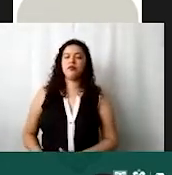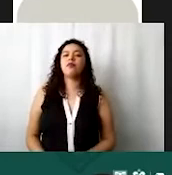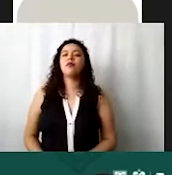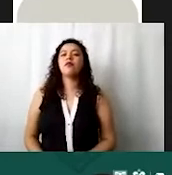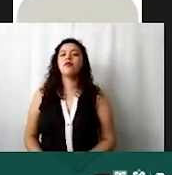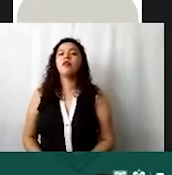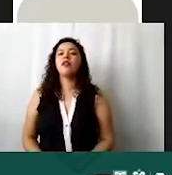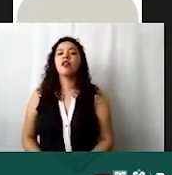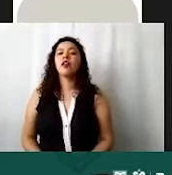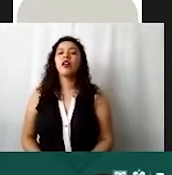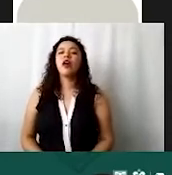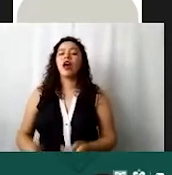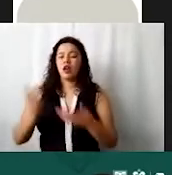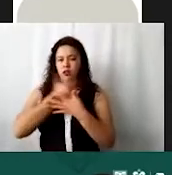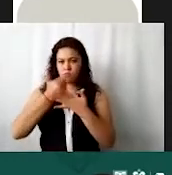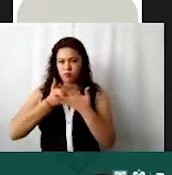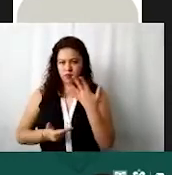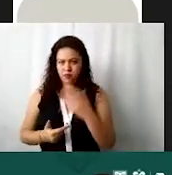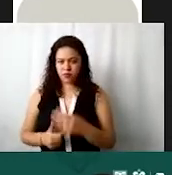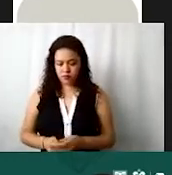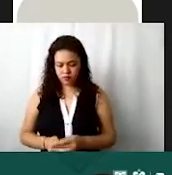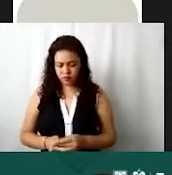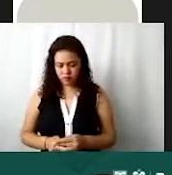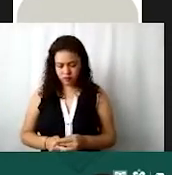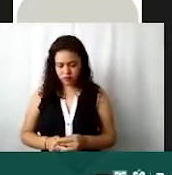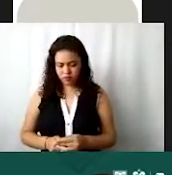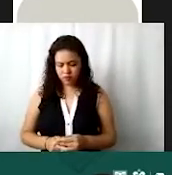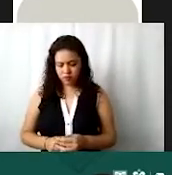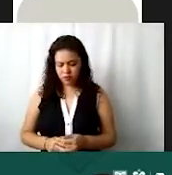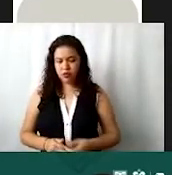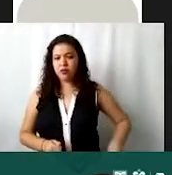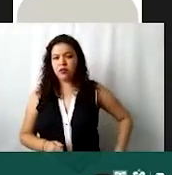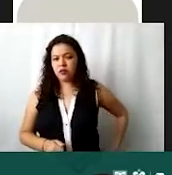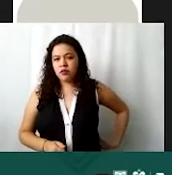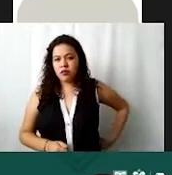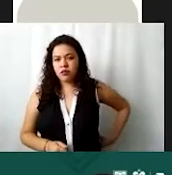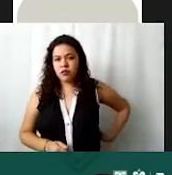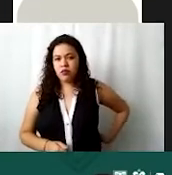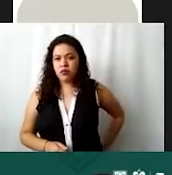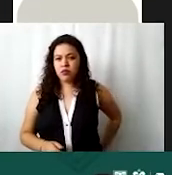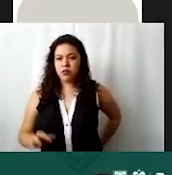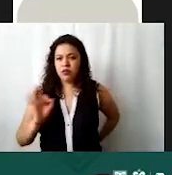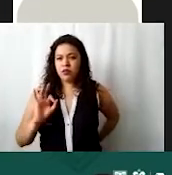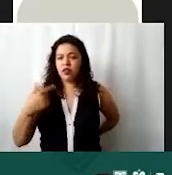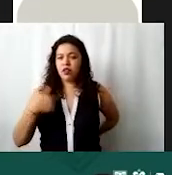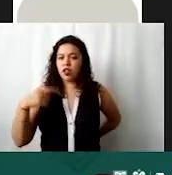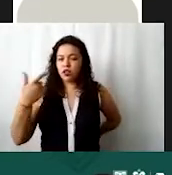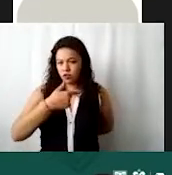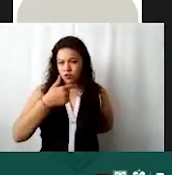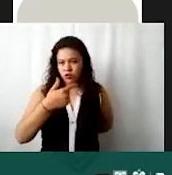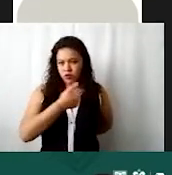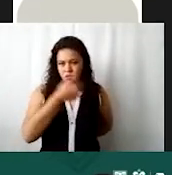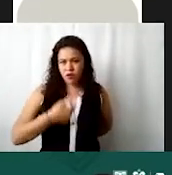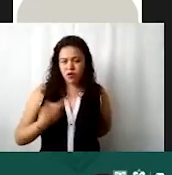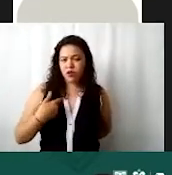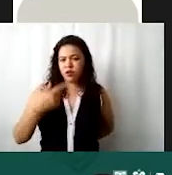por ejemplo el contador pero en este caso vamos a suponer que yo tenía mi contador por sueldos pero ah no esta persona ya no está